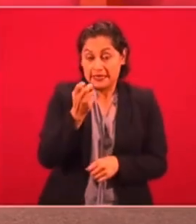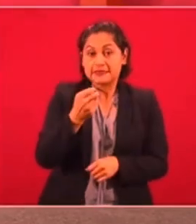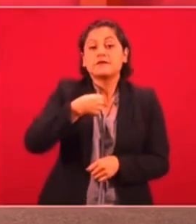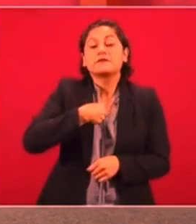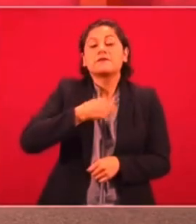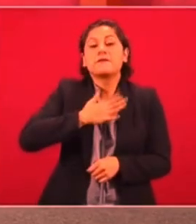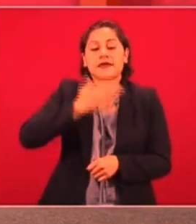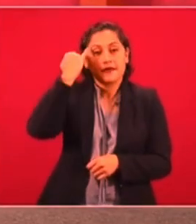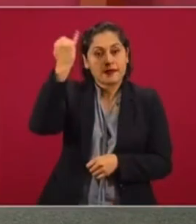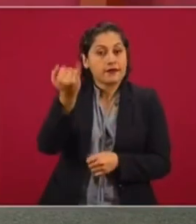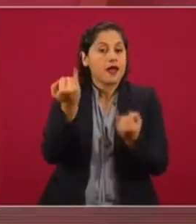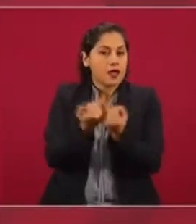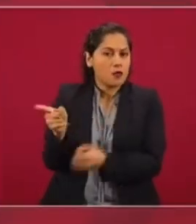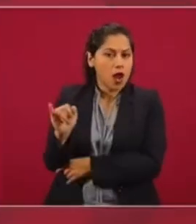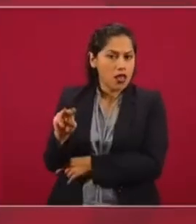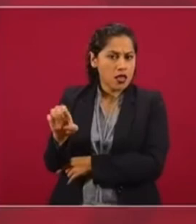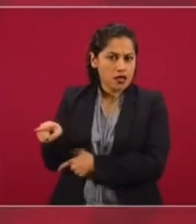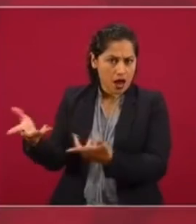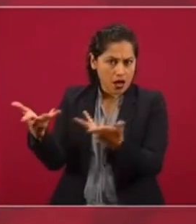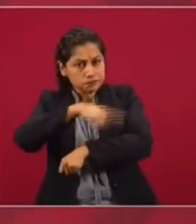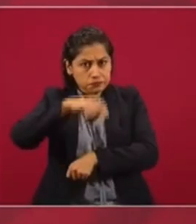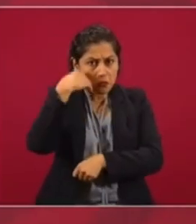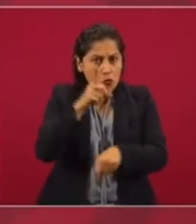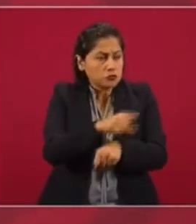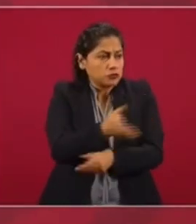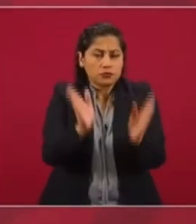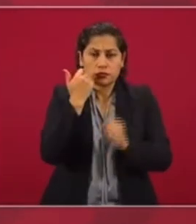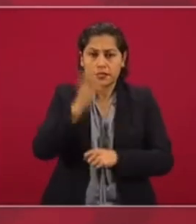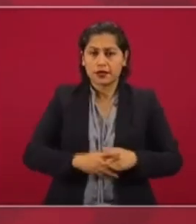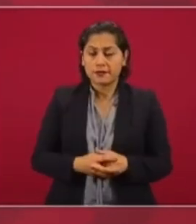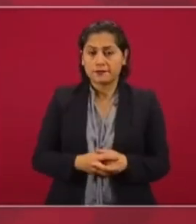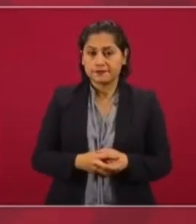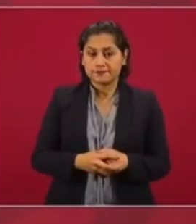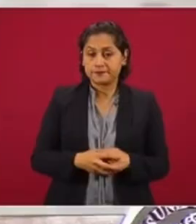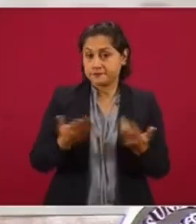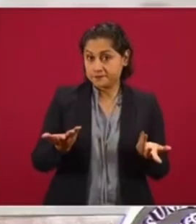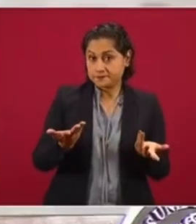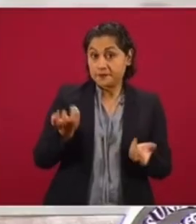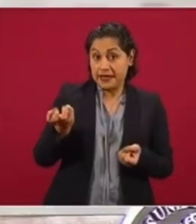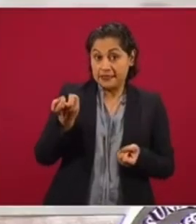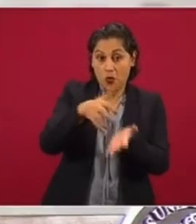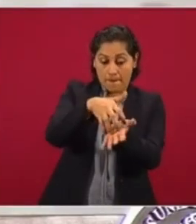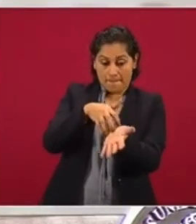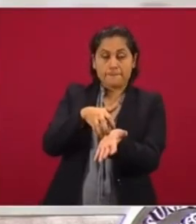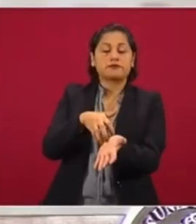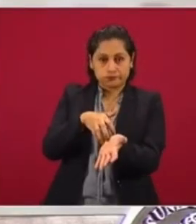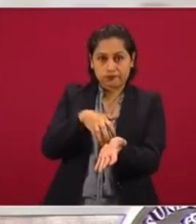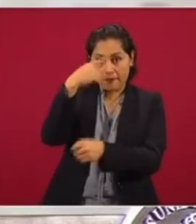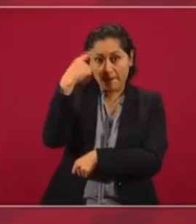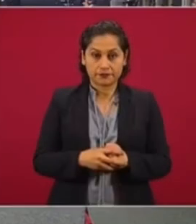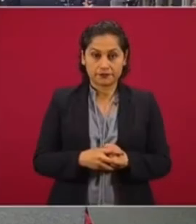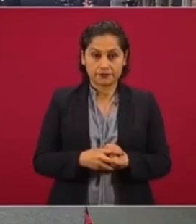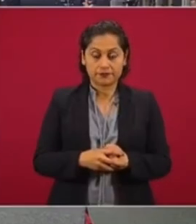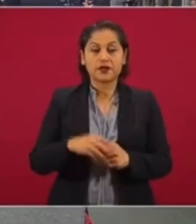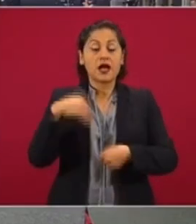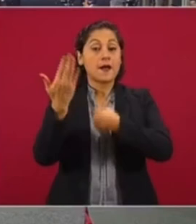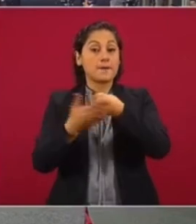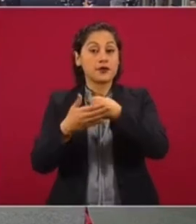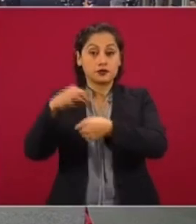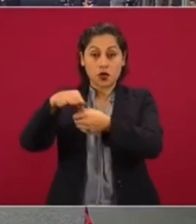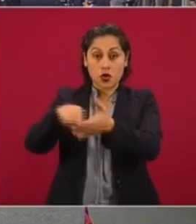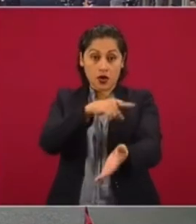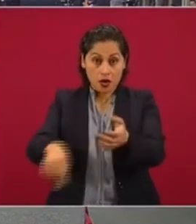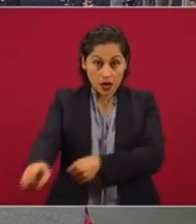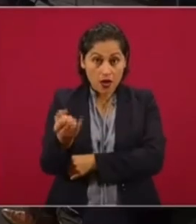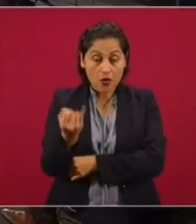sugiero debe de hacer el INE a voluntarios. Y se ahorra muchísimo para que se lleve a cabo la consulta. Entonces,